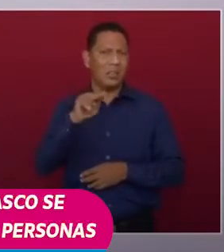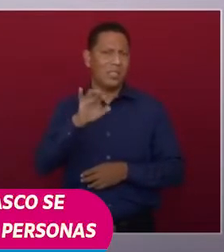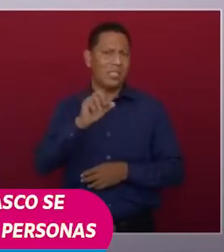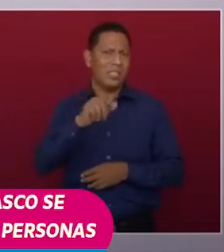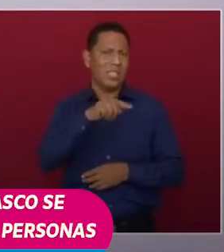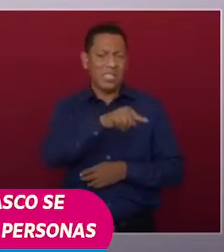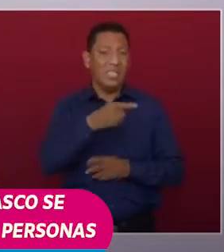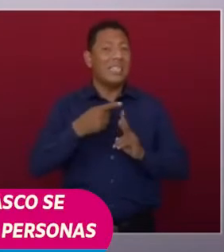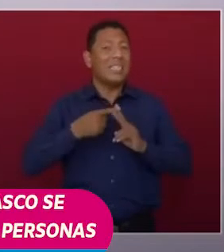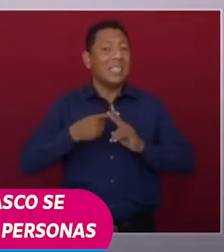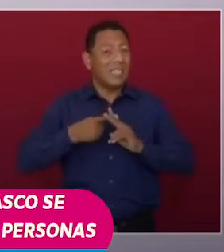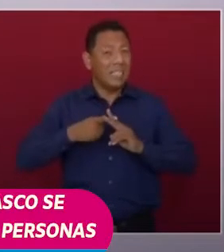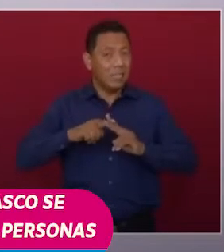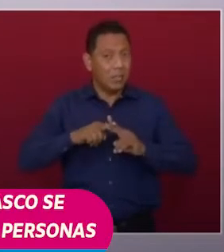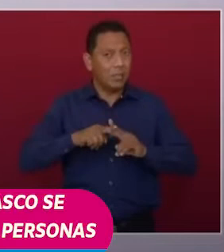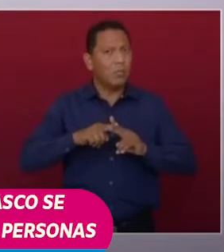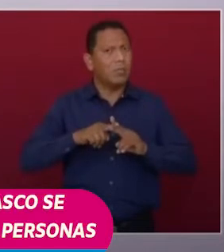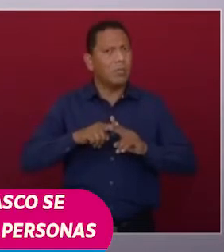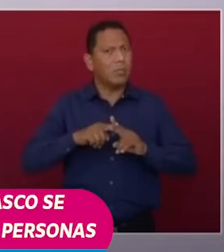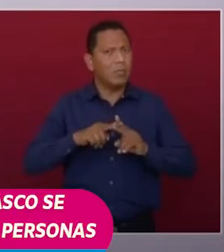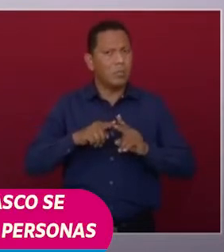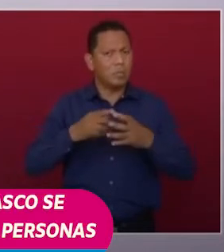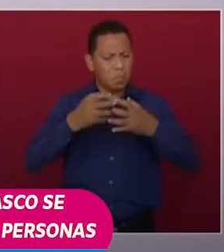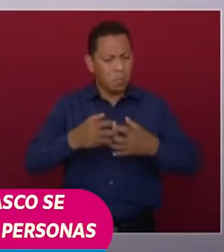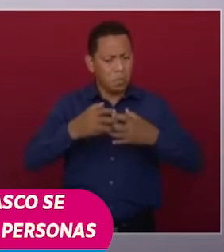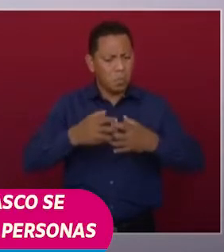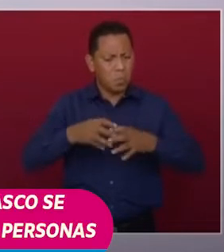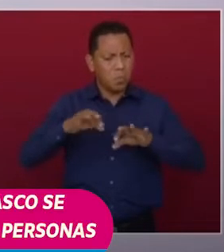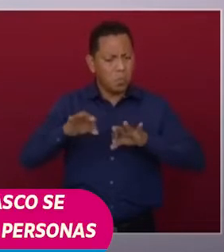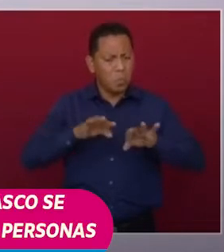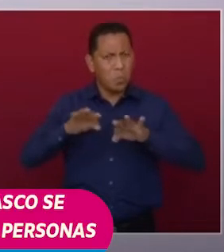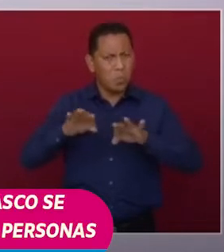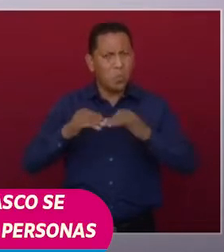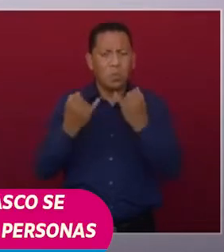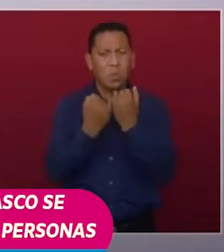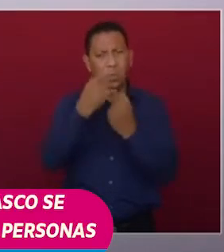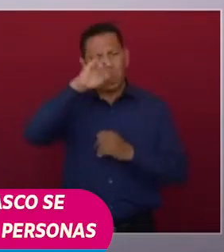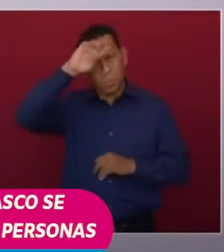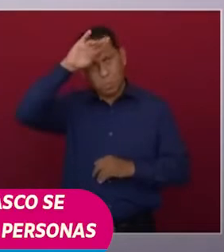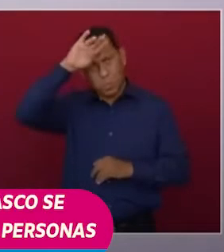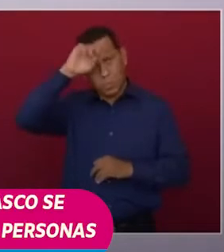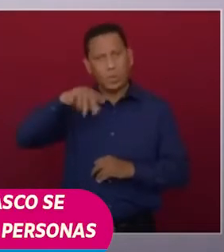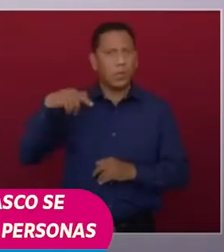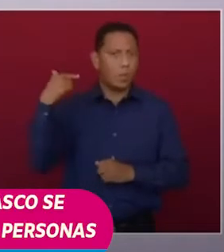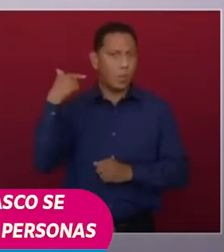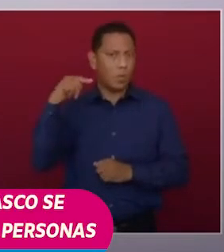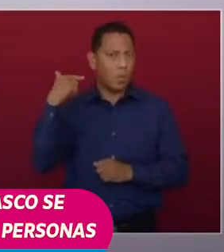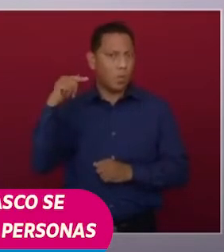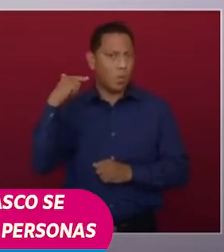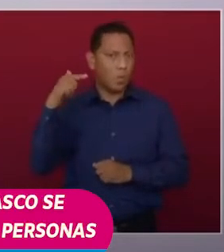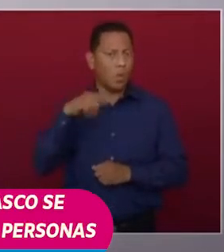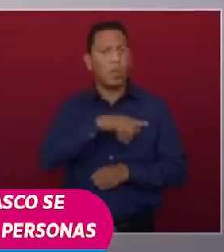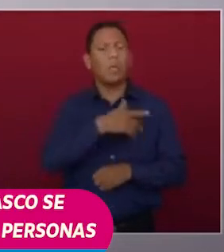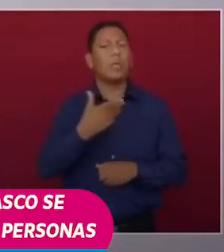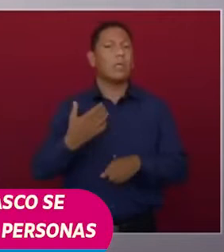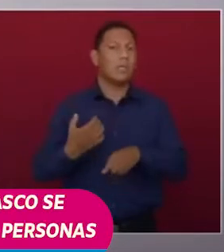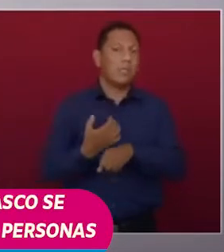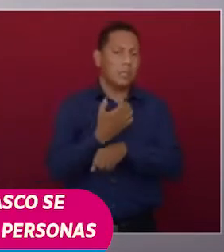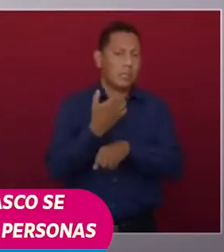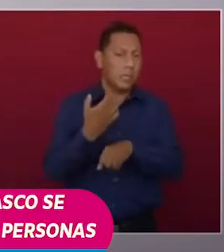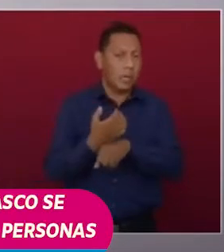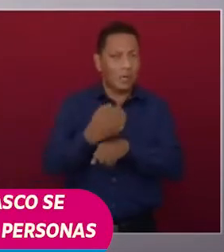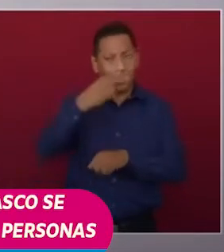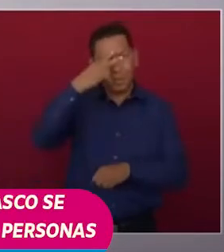empezaron a fabricar equipos críticos, al igual que en Monterrey, Guadalajara, Estado de México,